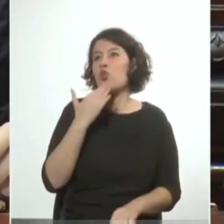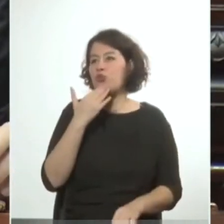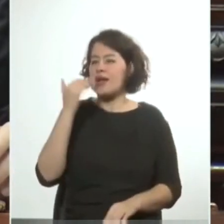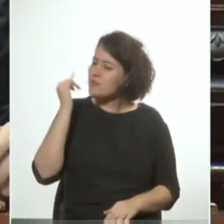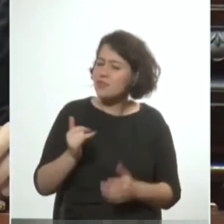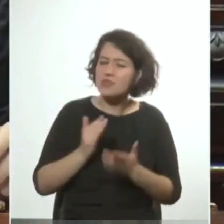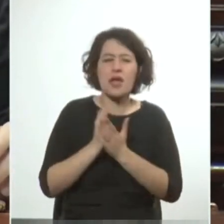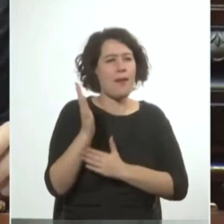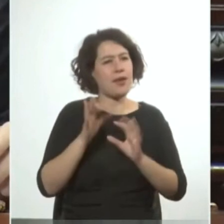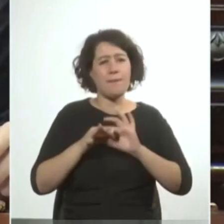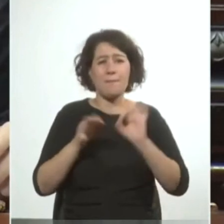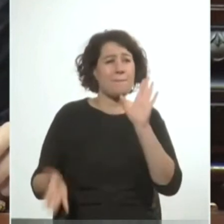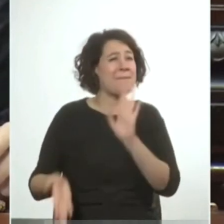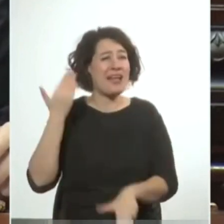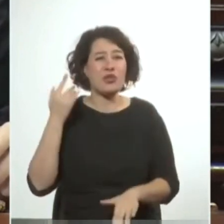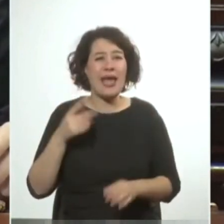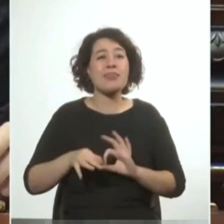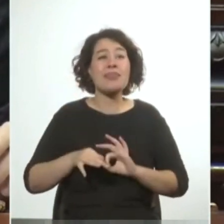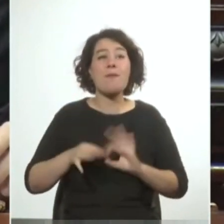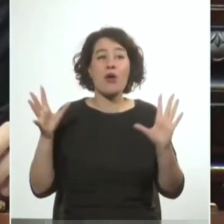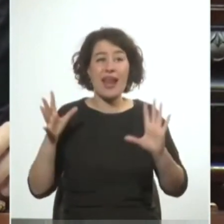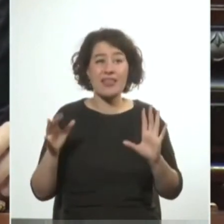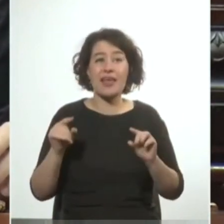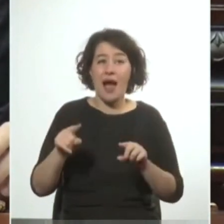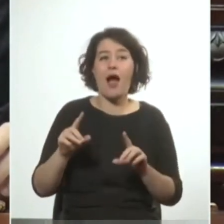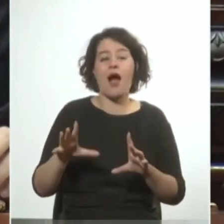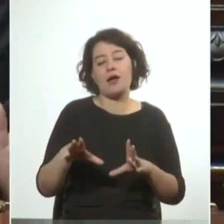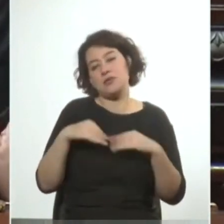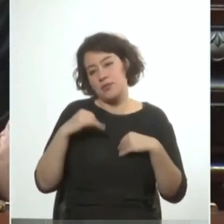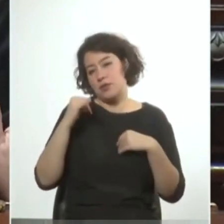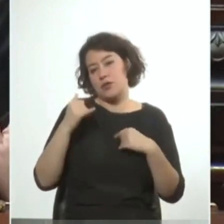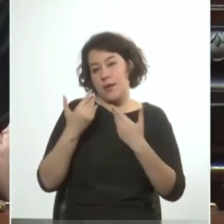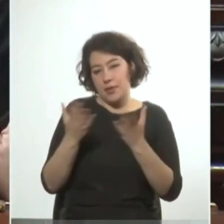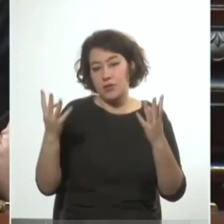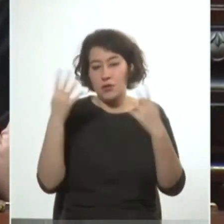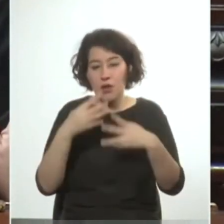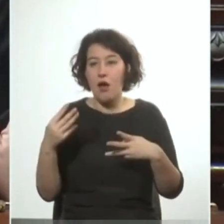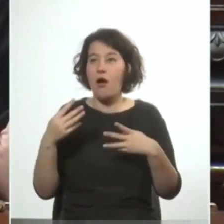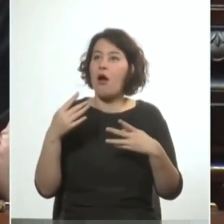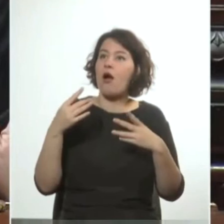mayorías democráticas decidió establecer el estado de guerra interna por casualidad no